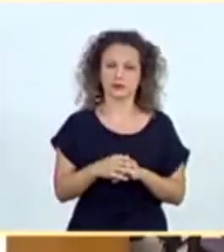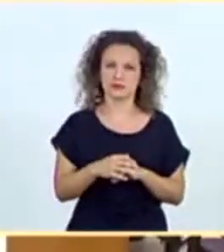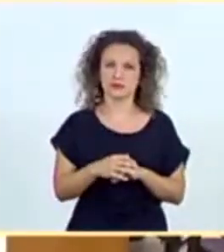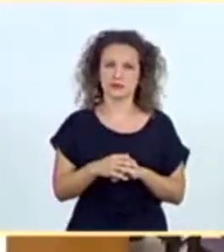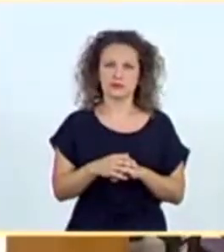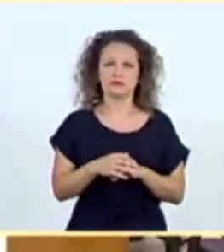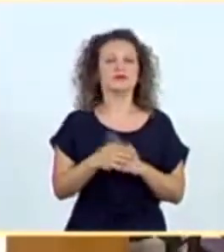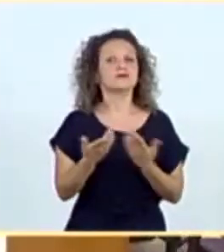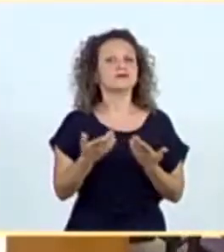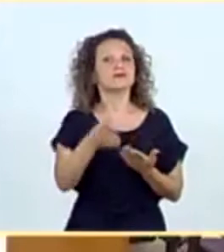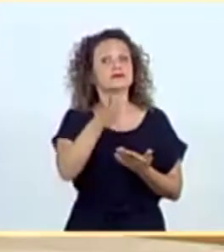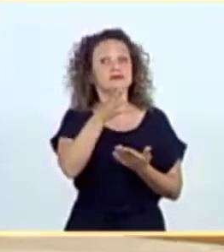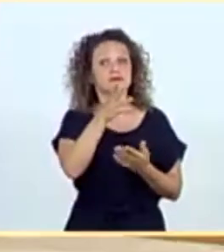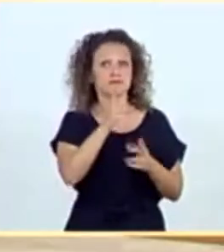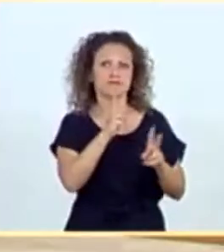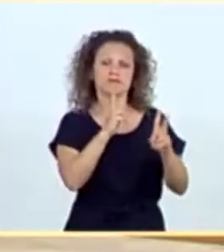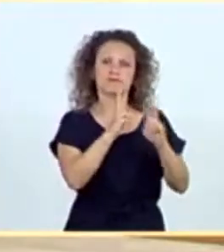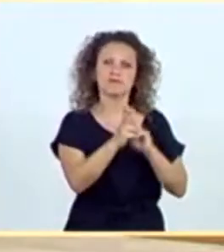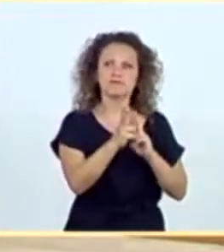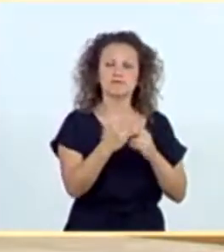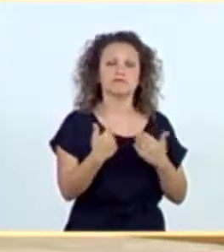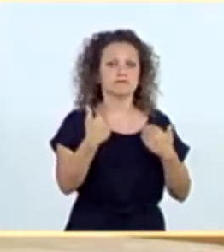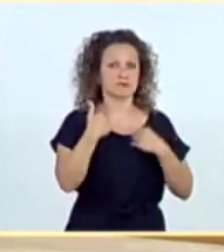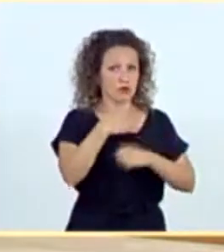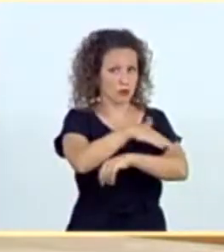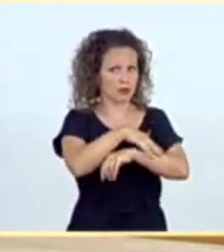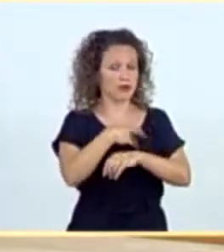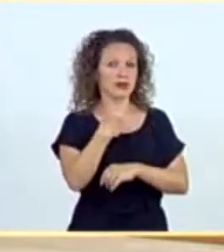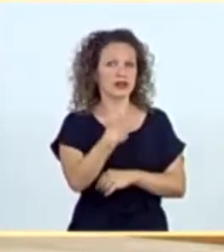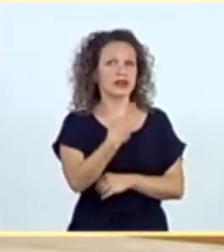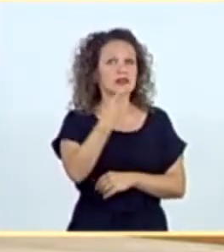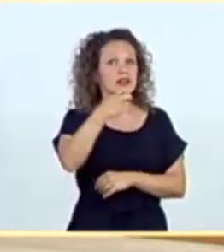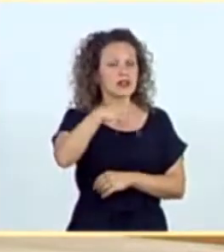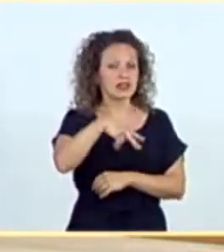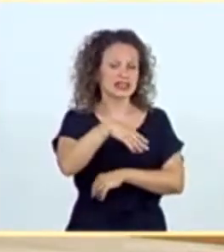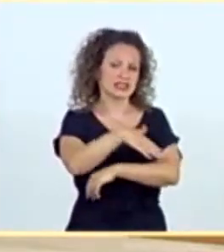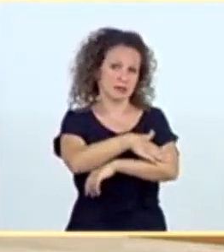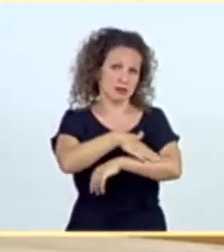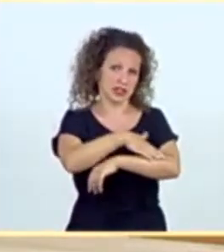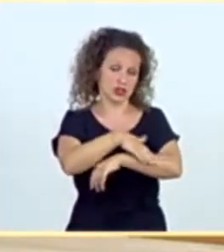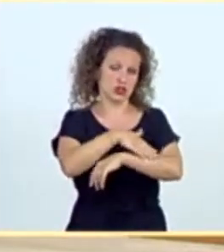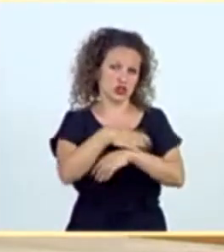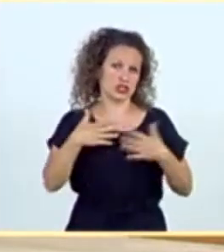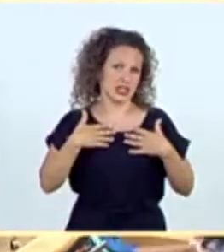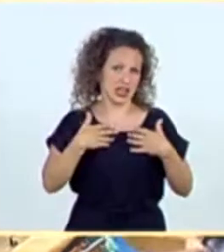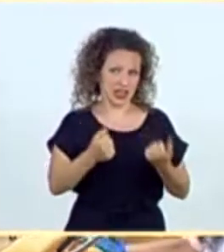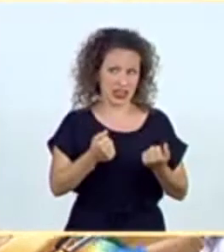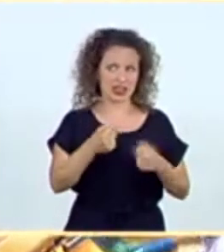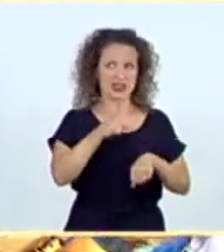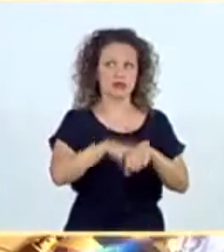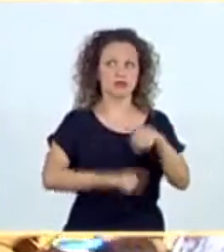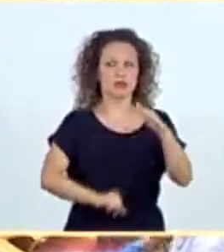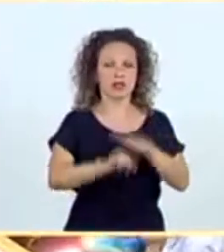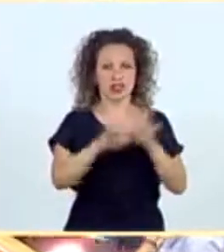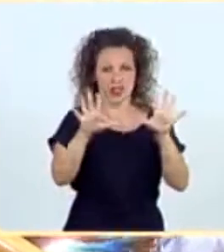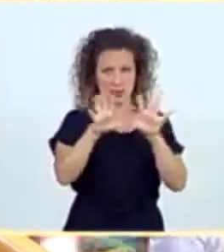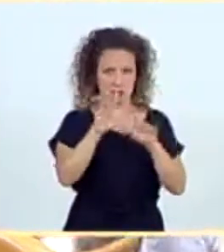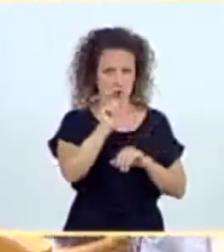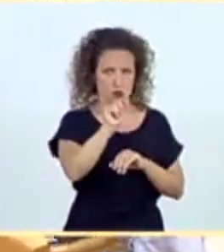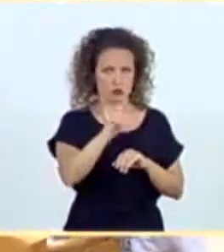Para contestar la interpelación, nombre del Gobierno, tiene la palabra el señor ministro de Sanidad, por tiempo máximo de diez minutos.